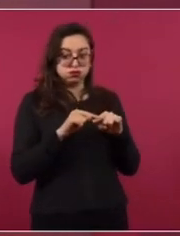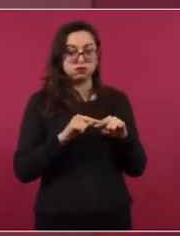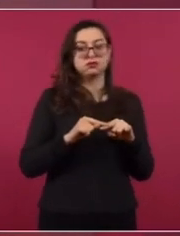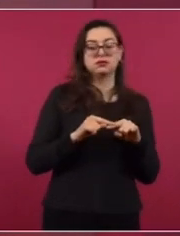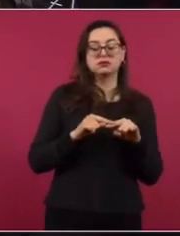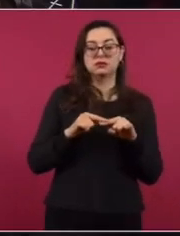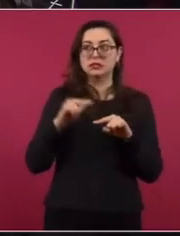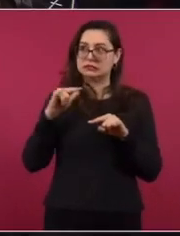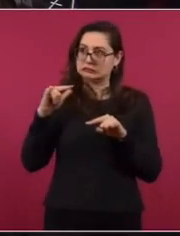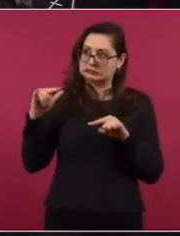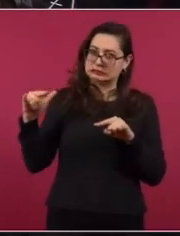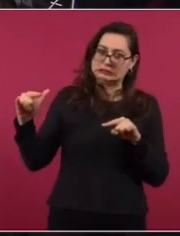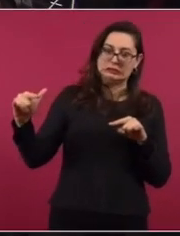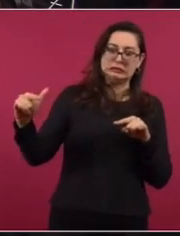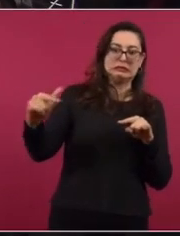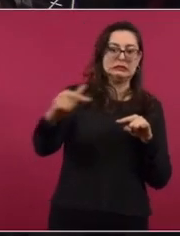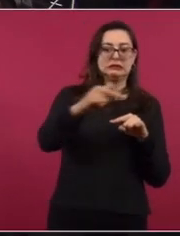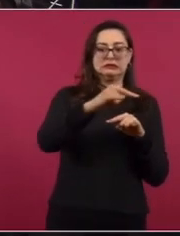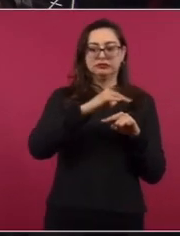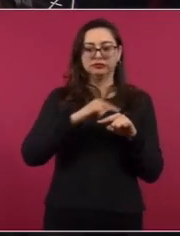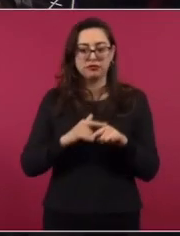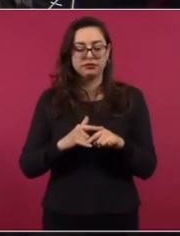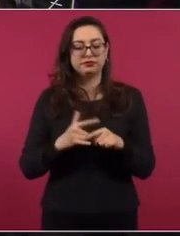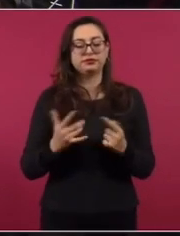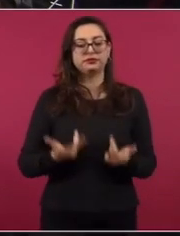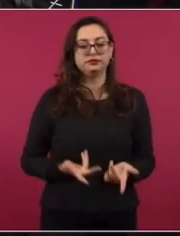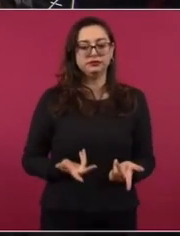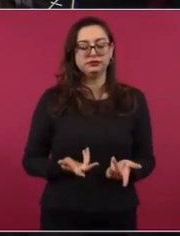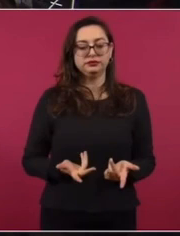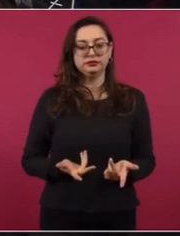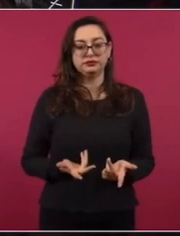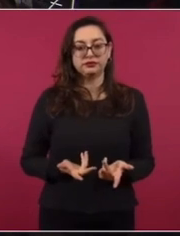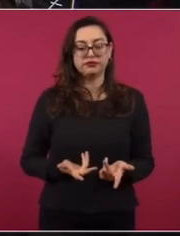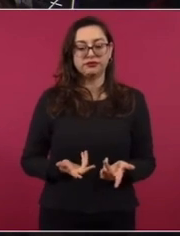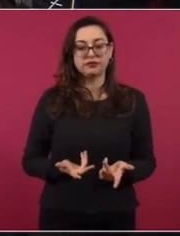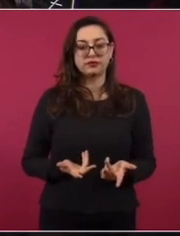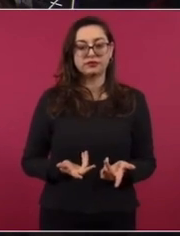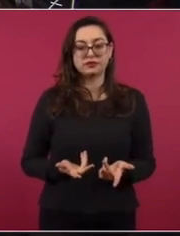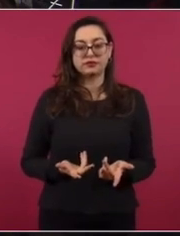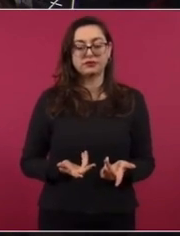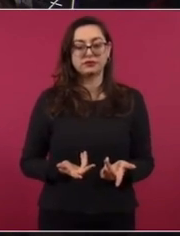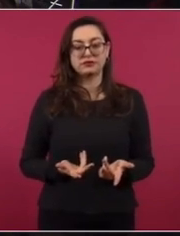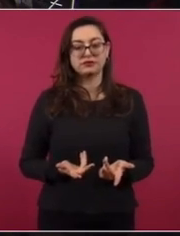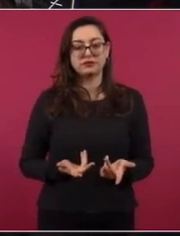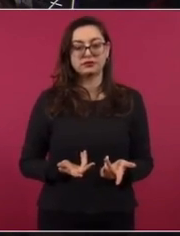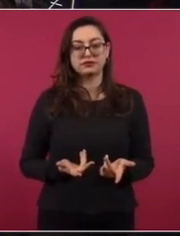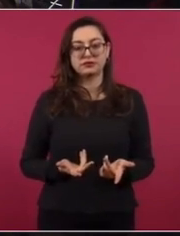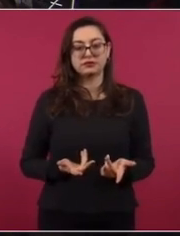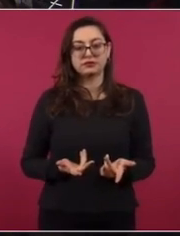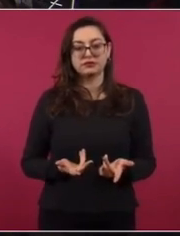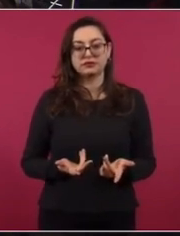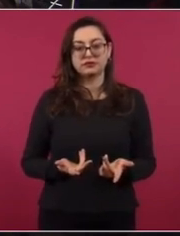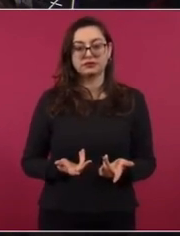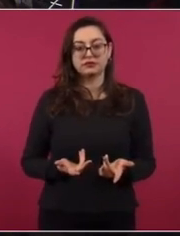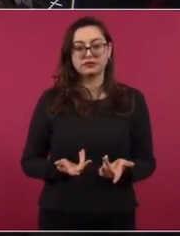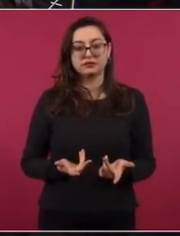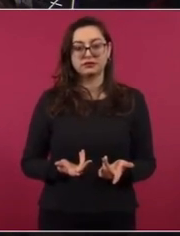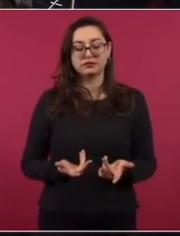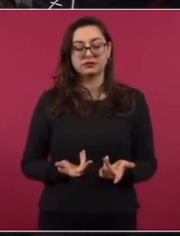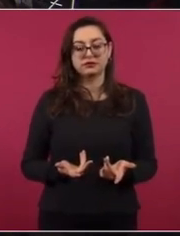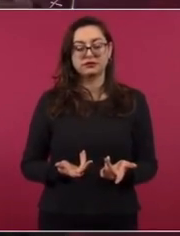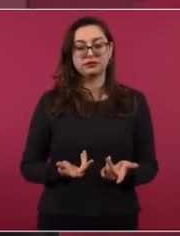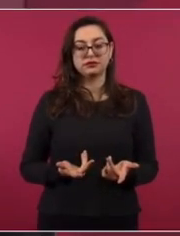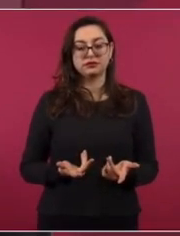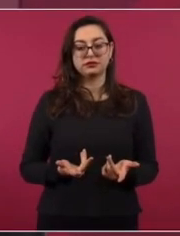presidente surgido de un movimiento progresista,